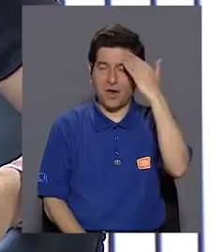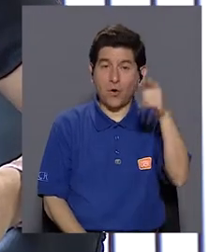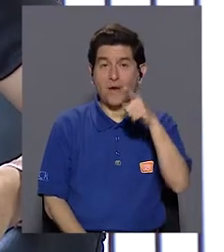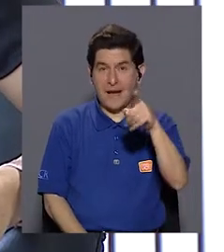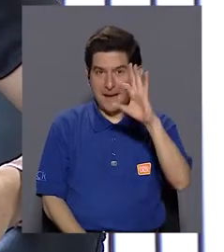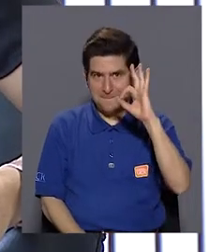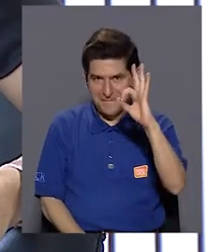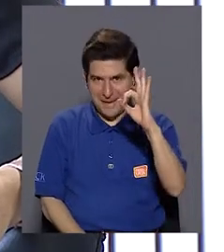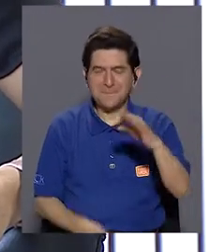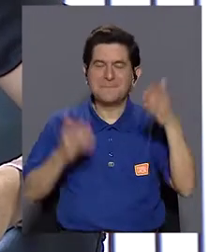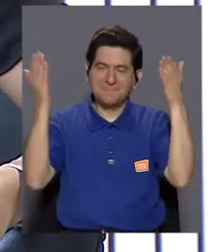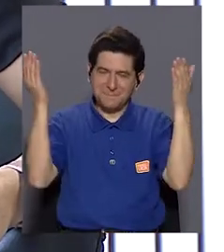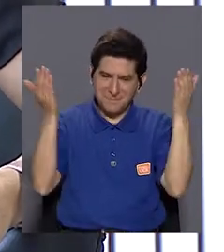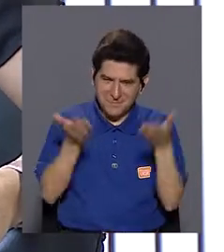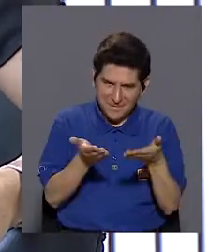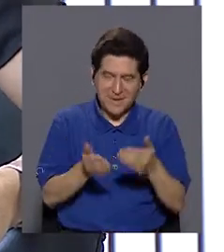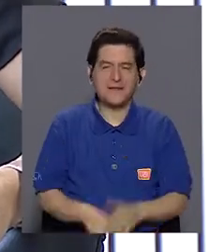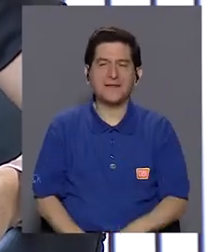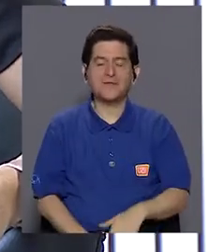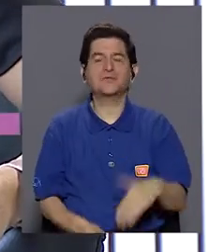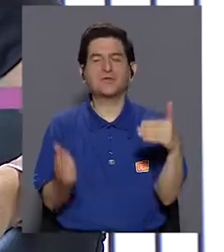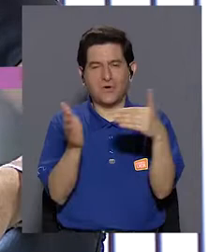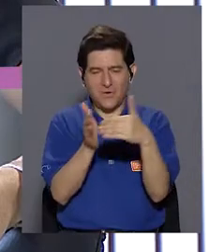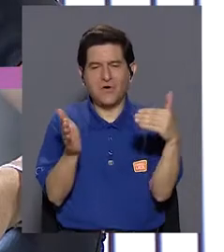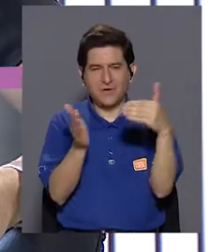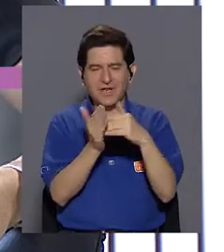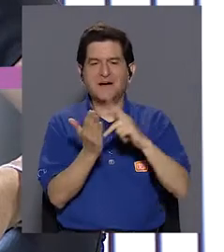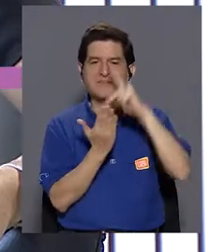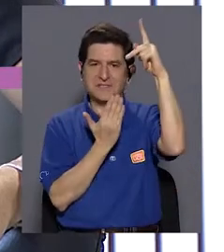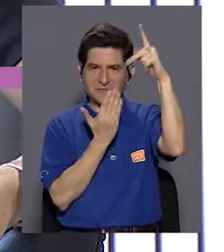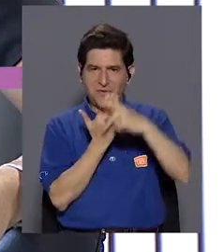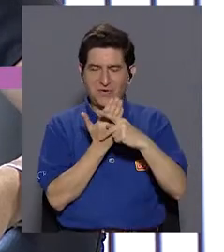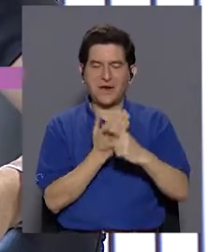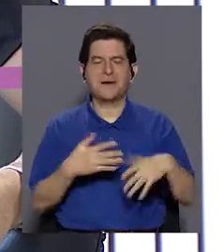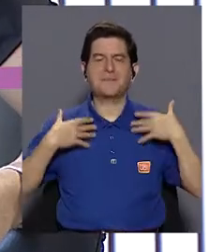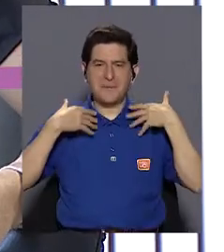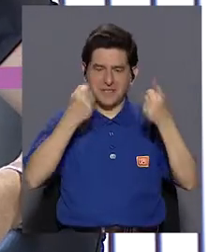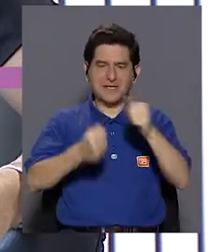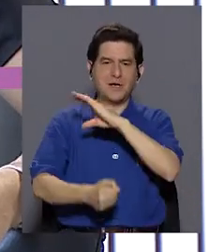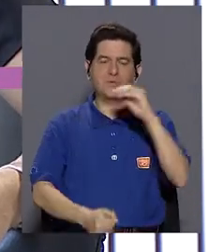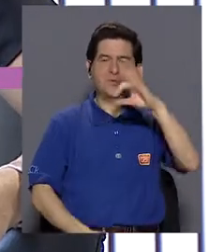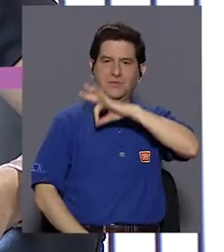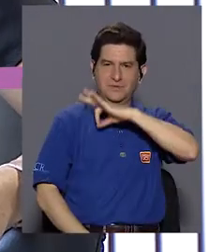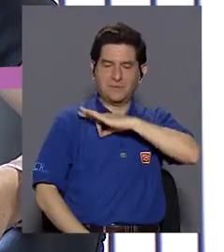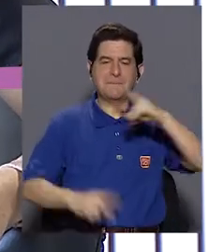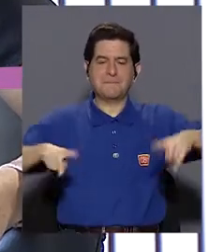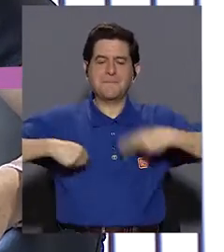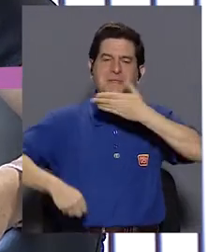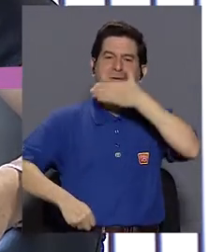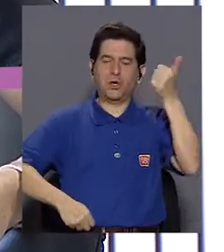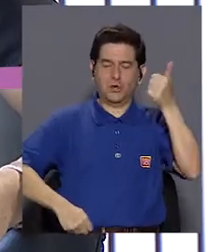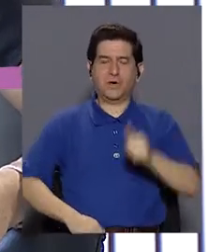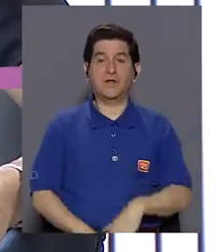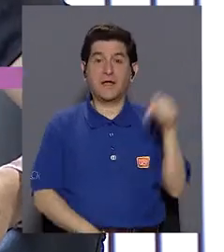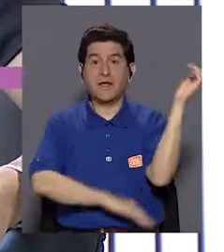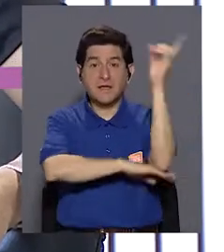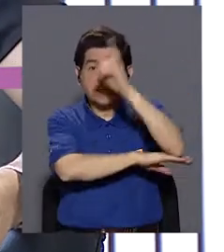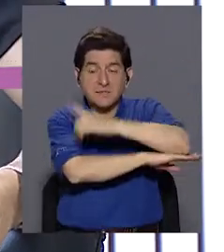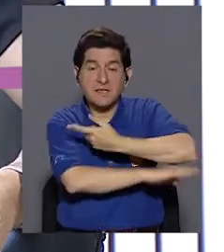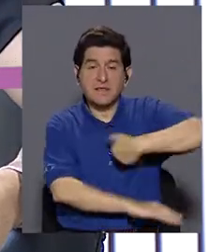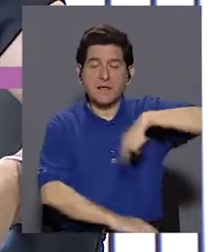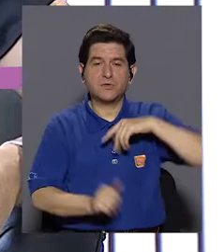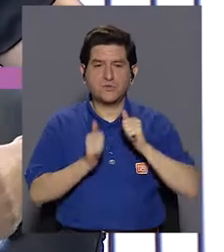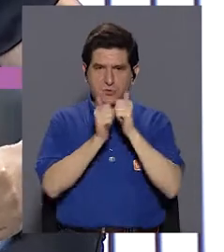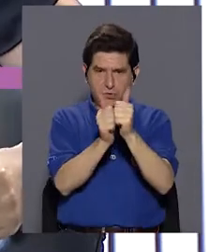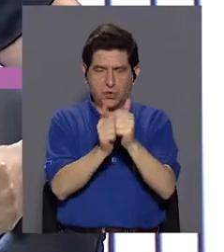Hola, ¿qué tal? Bienvenidos y bienvenidas una vez más a su programa de salud y bienestar, vivir mejor. El día de hoy